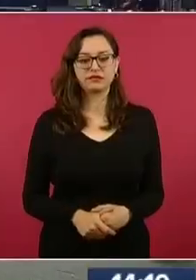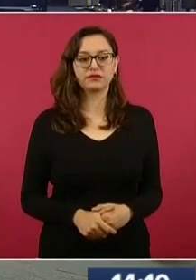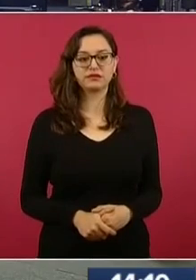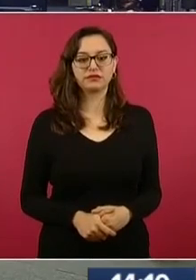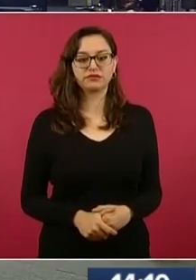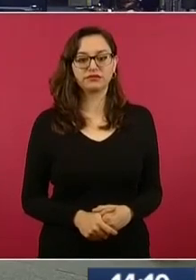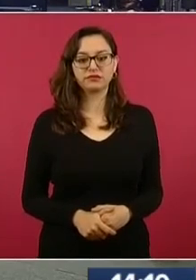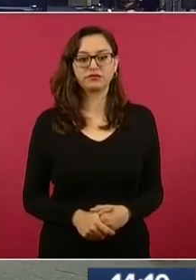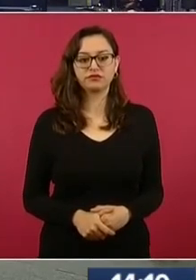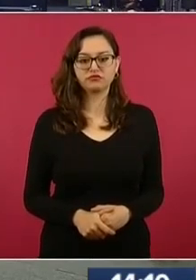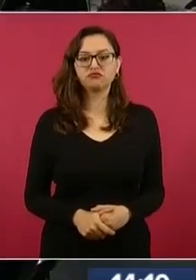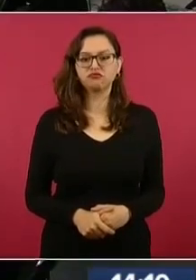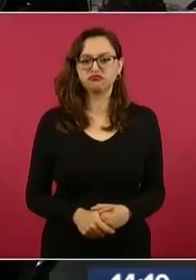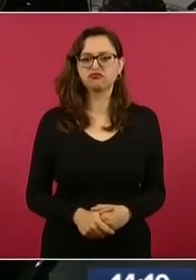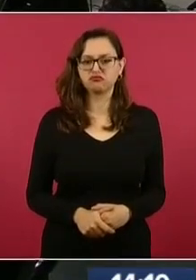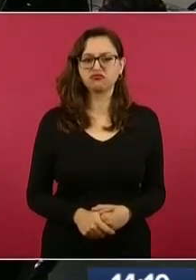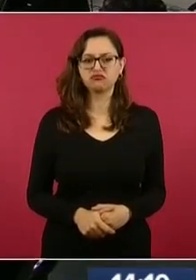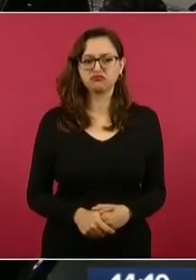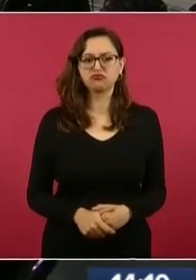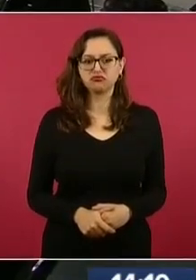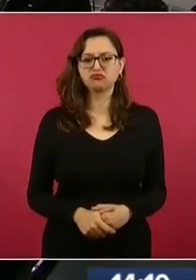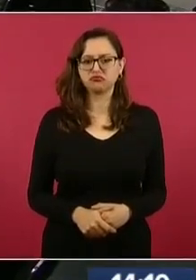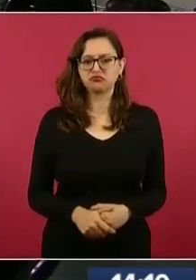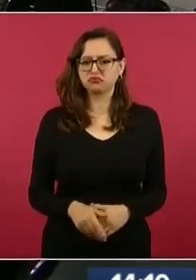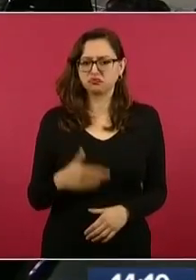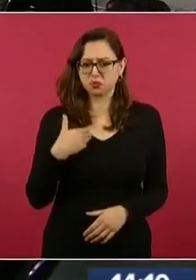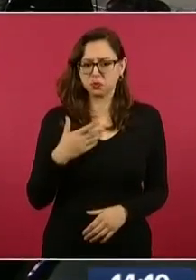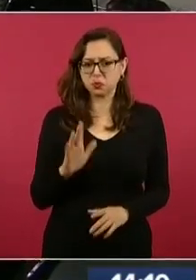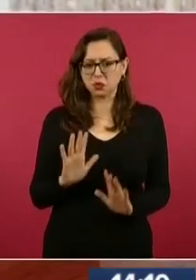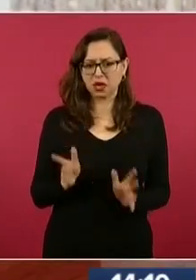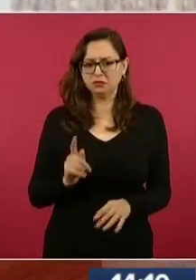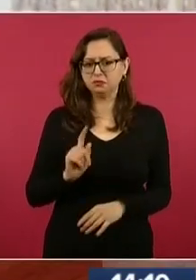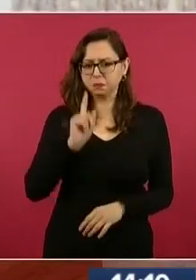Sí, salí bien. Es una...